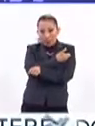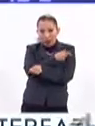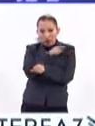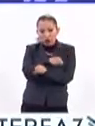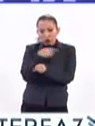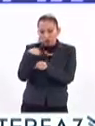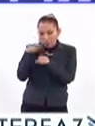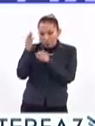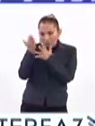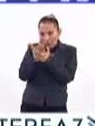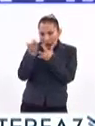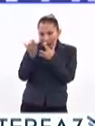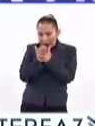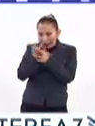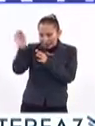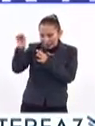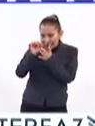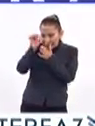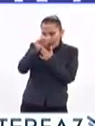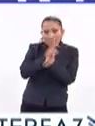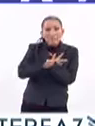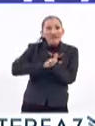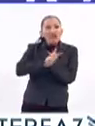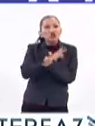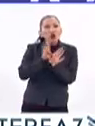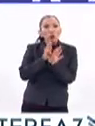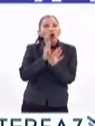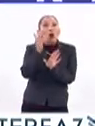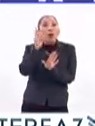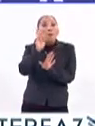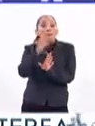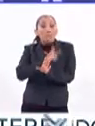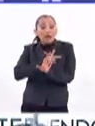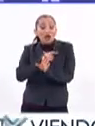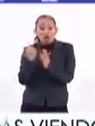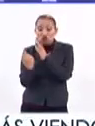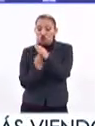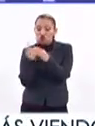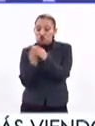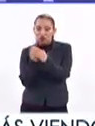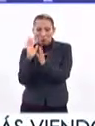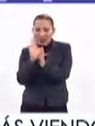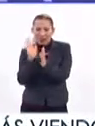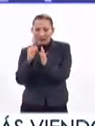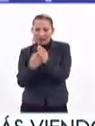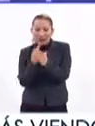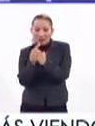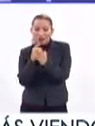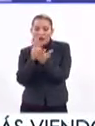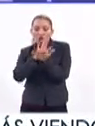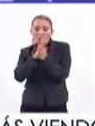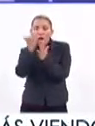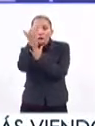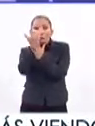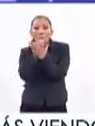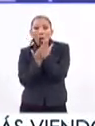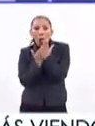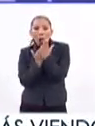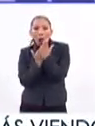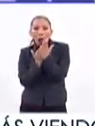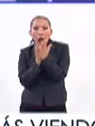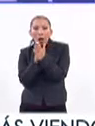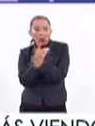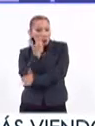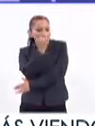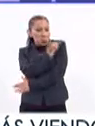fragmentos de virus. Es como si pusieran al virus en una licuadora y entonces deja de existir como tal